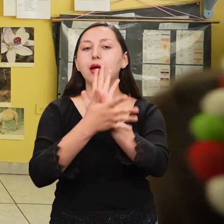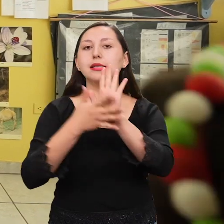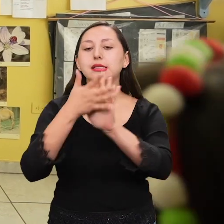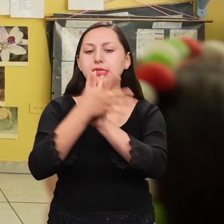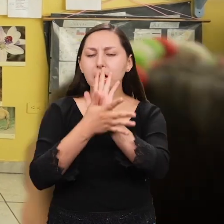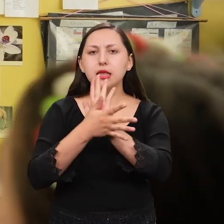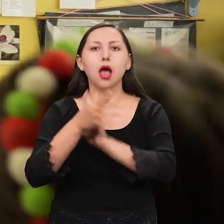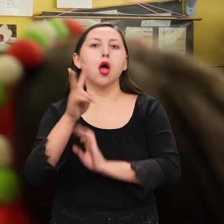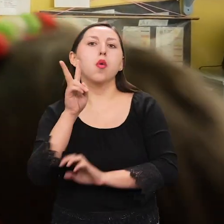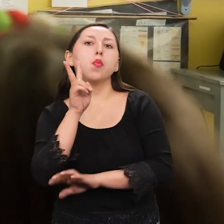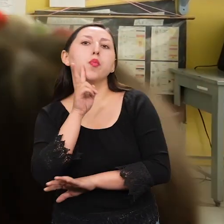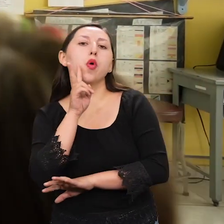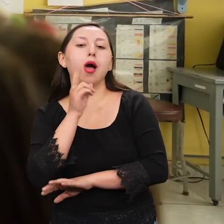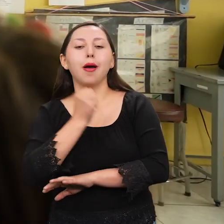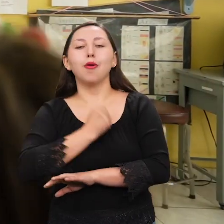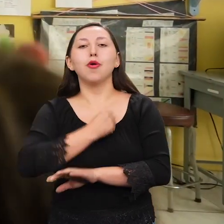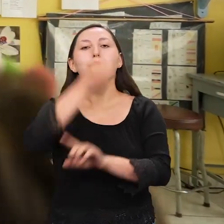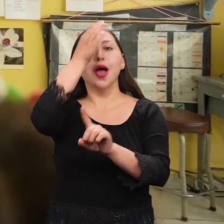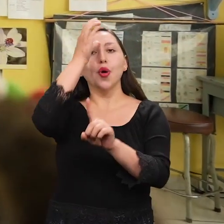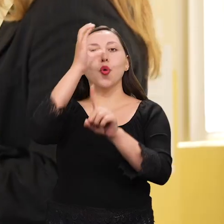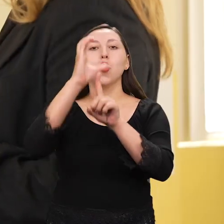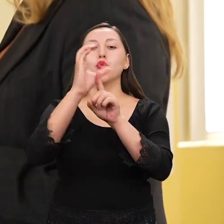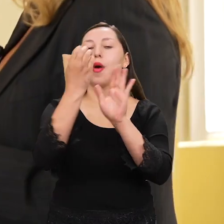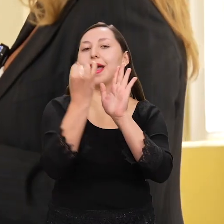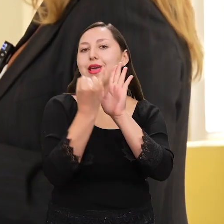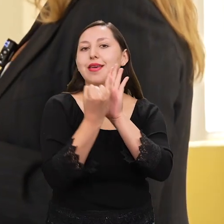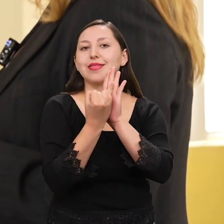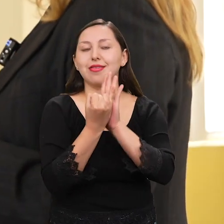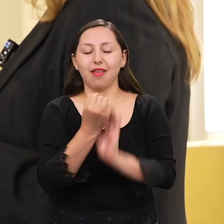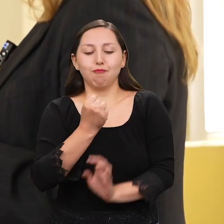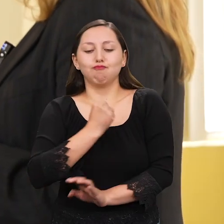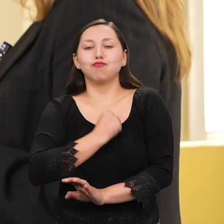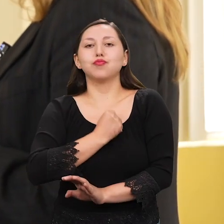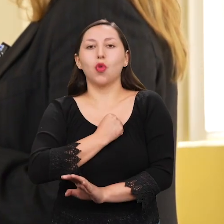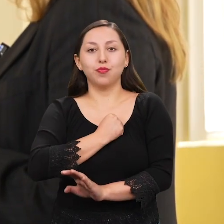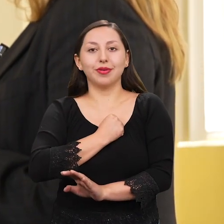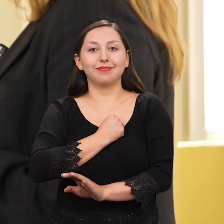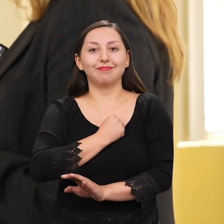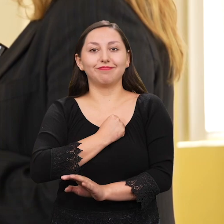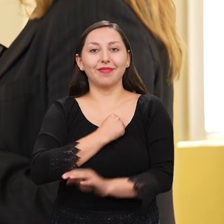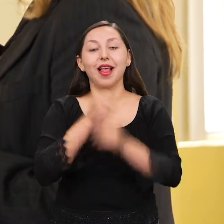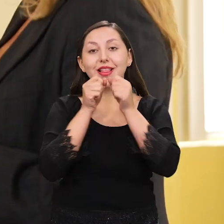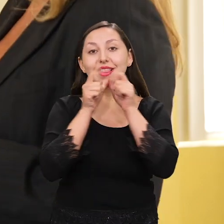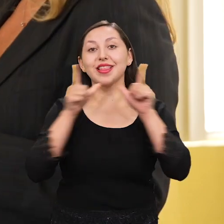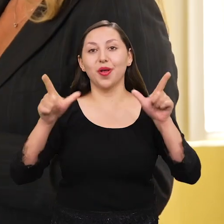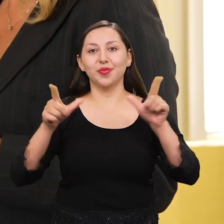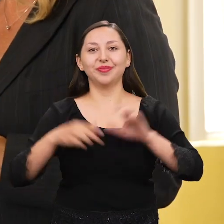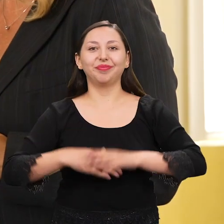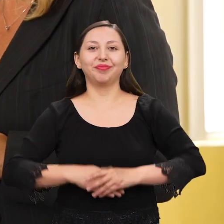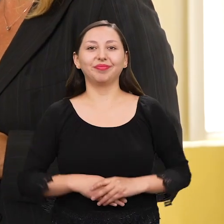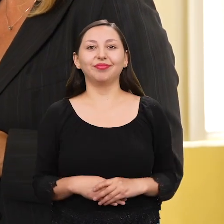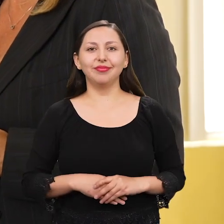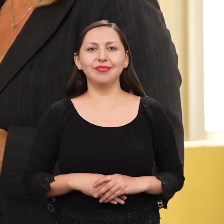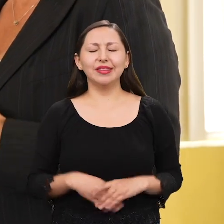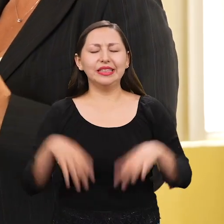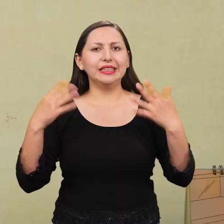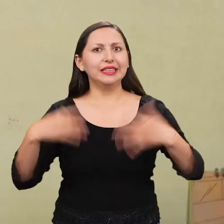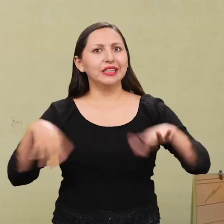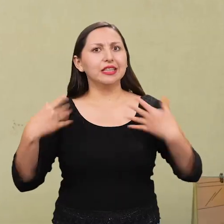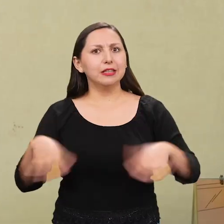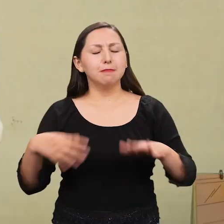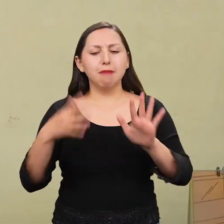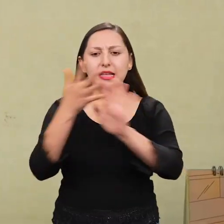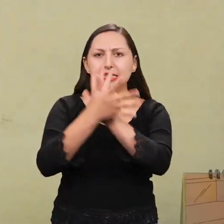tiene su propia estructura y el español igual forma. ¡Oh! Y hoy veo que son muchas señas.